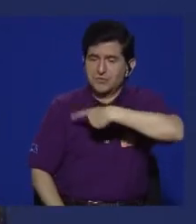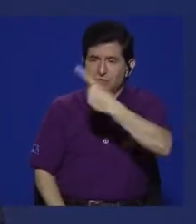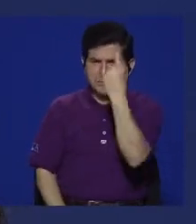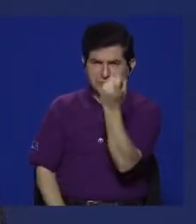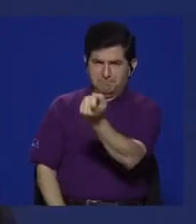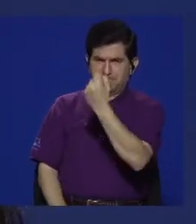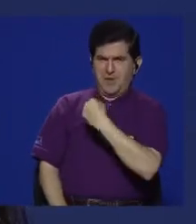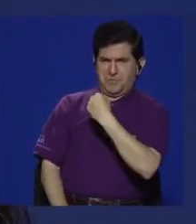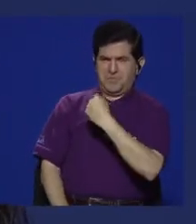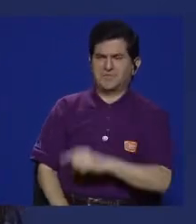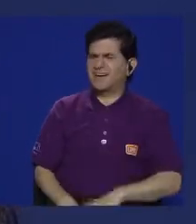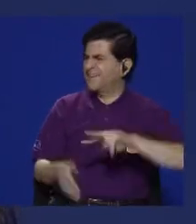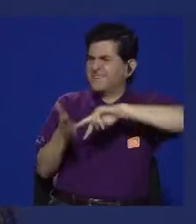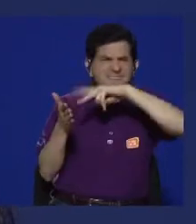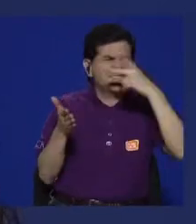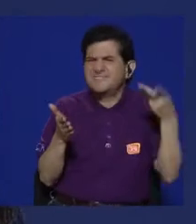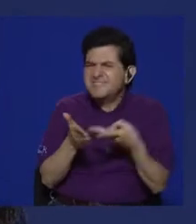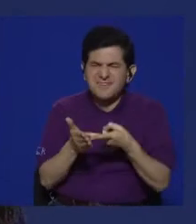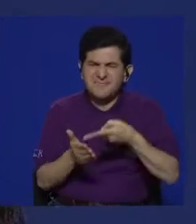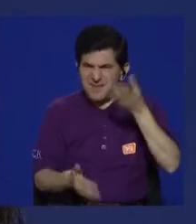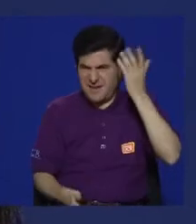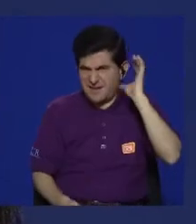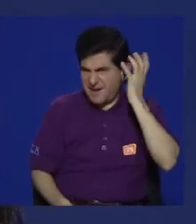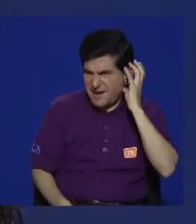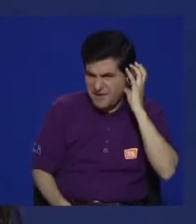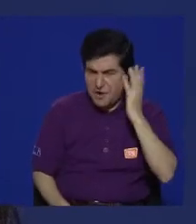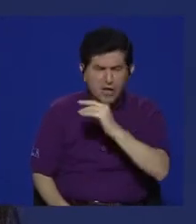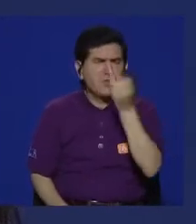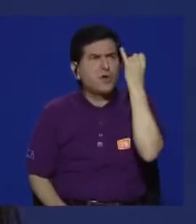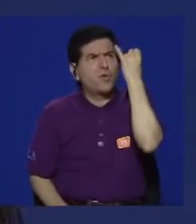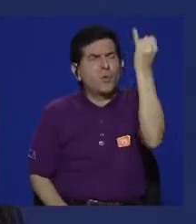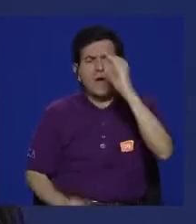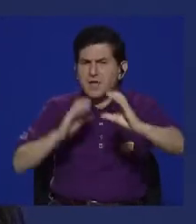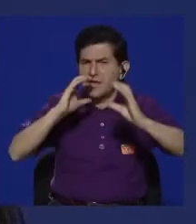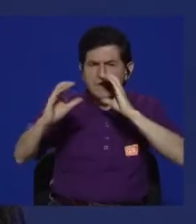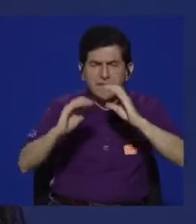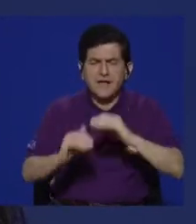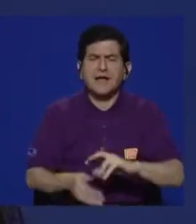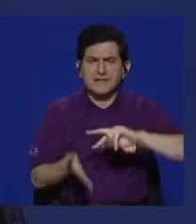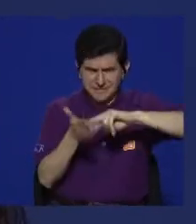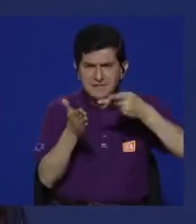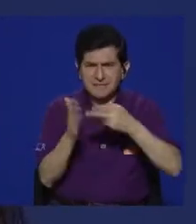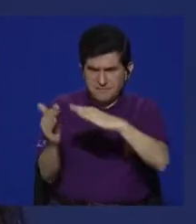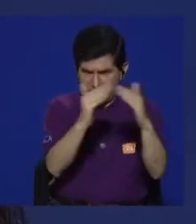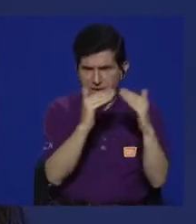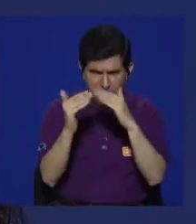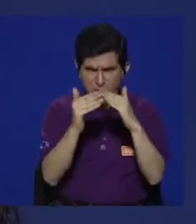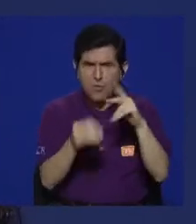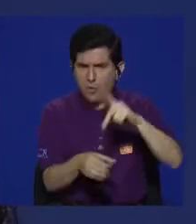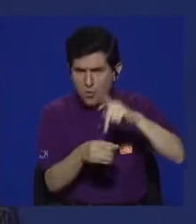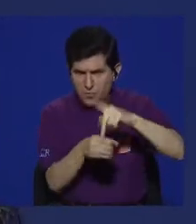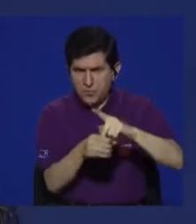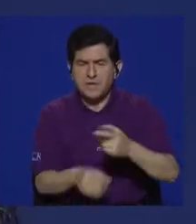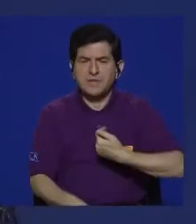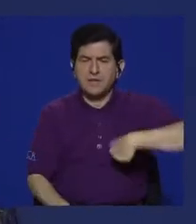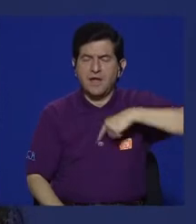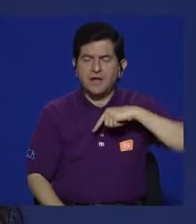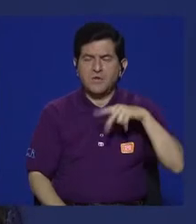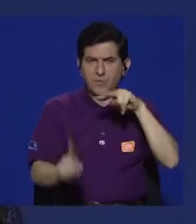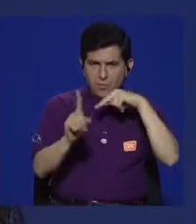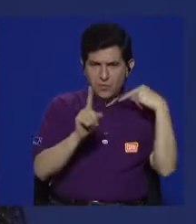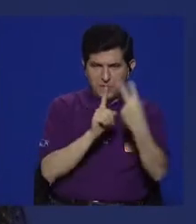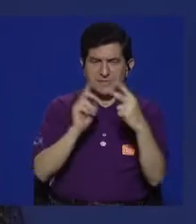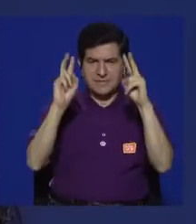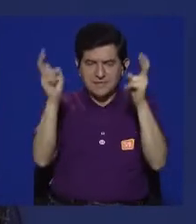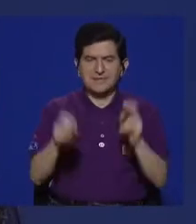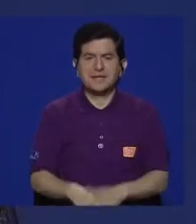hecho, nos lo preguntamos. ¿Qué significa que una emisora o que una iniciativa de comunicación sea comunitaria? Desde nuestro punto de vista